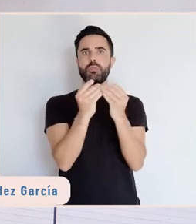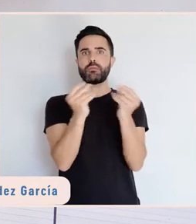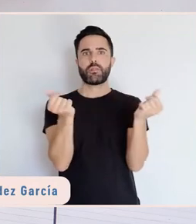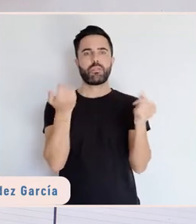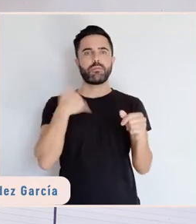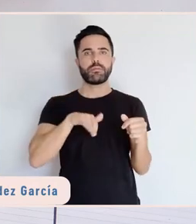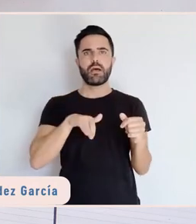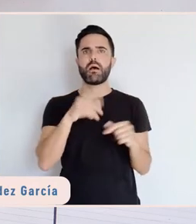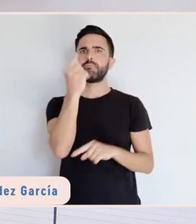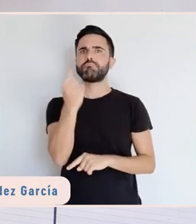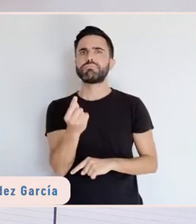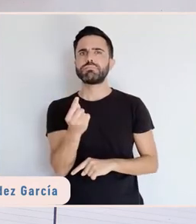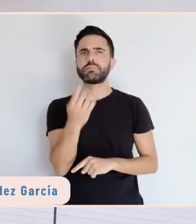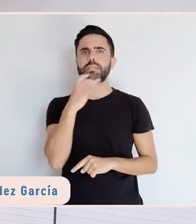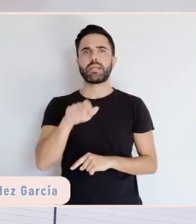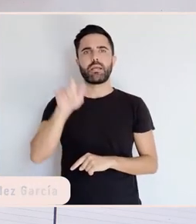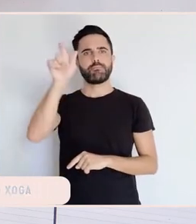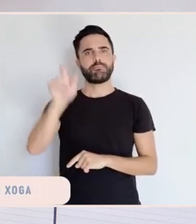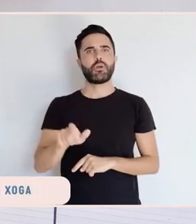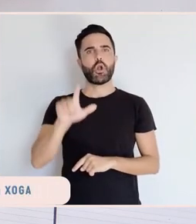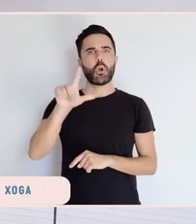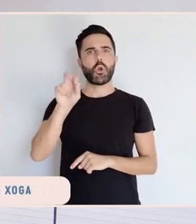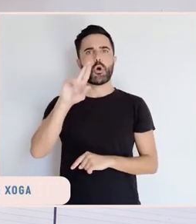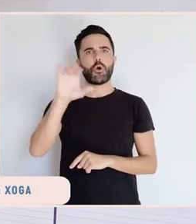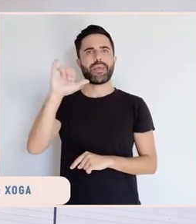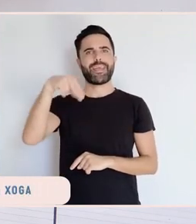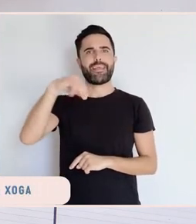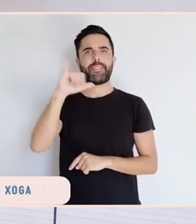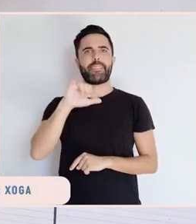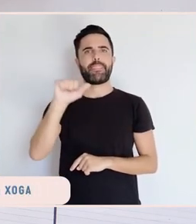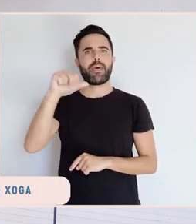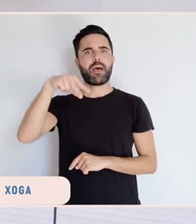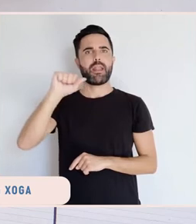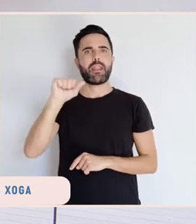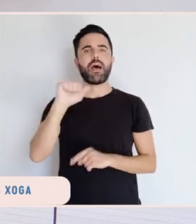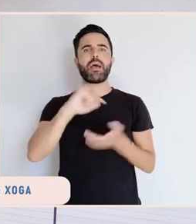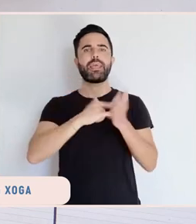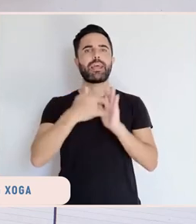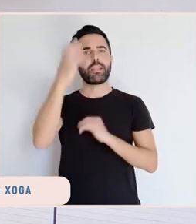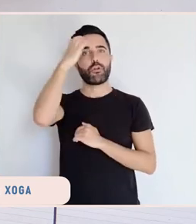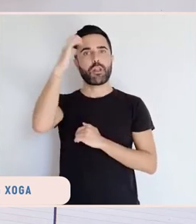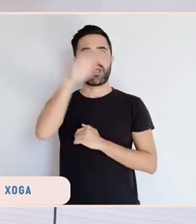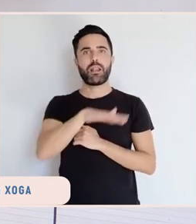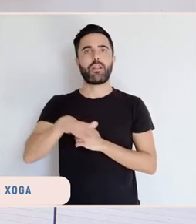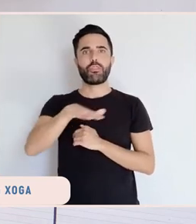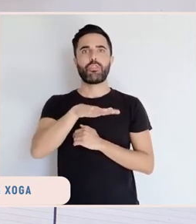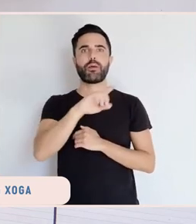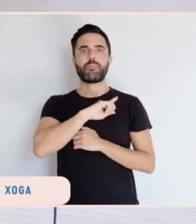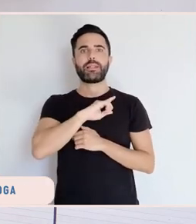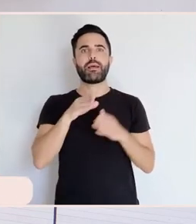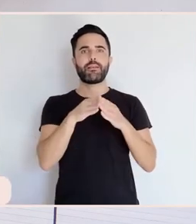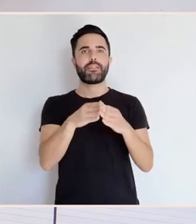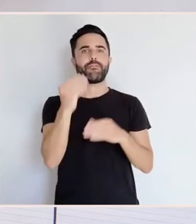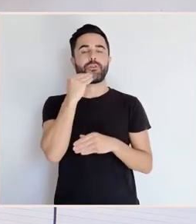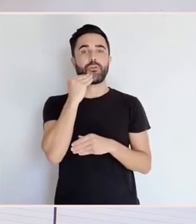Luís de Lorenzana, en Señeiro Real do Arsenal de Ferrol, e o consunto escultórico foi realizado por